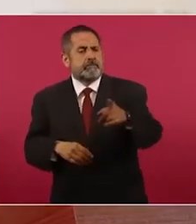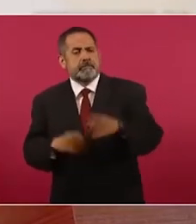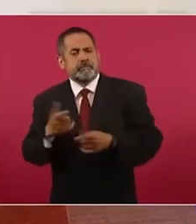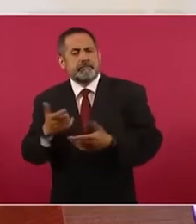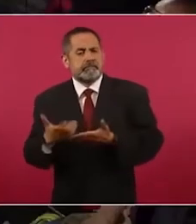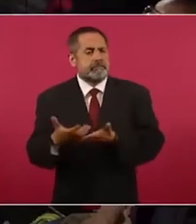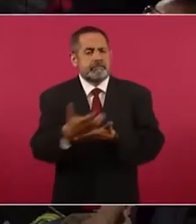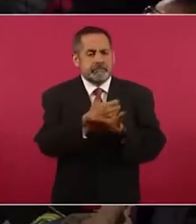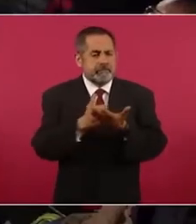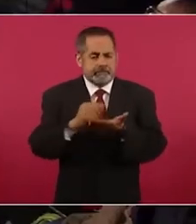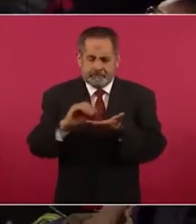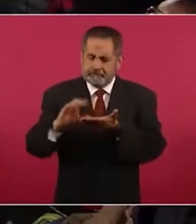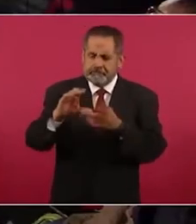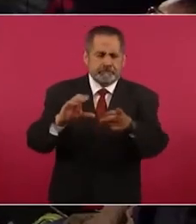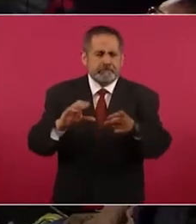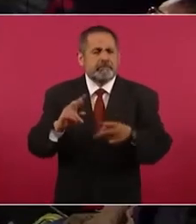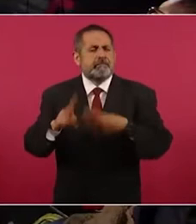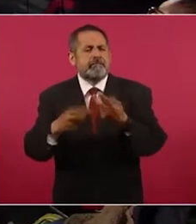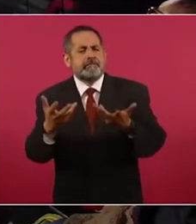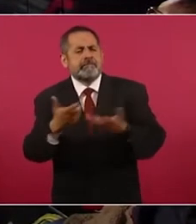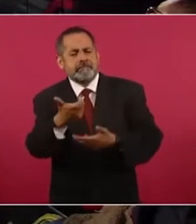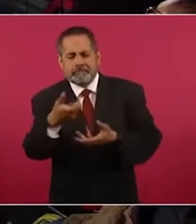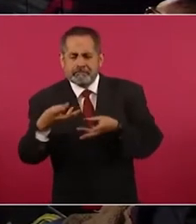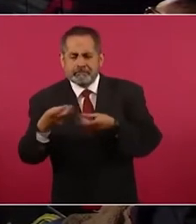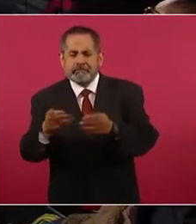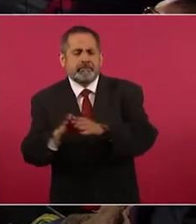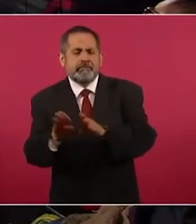dinero? ¿y ya decidió qué va a hacer con ese dinero?